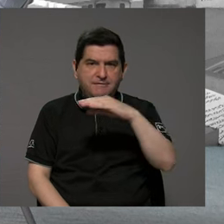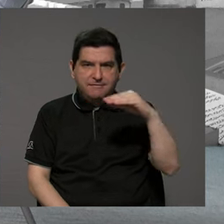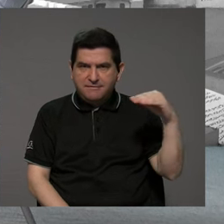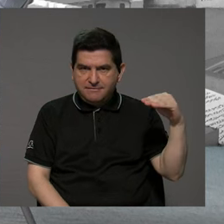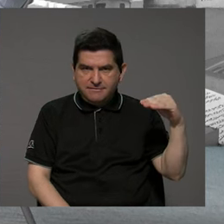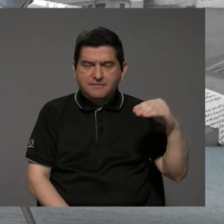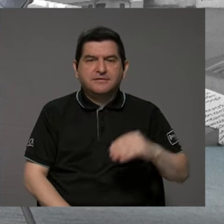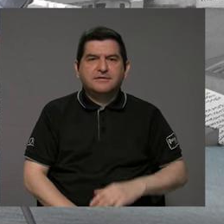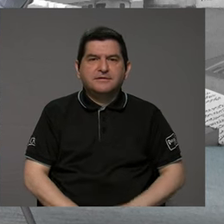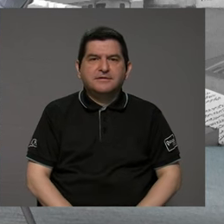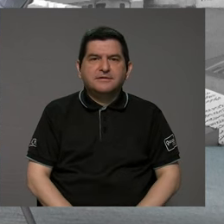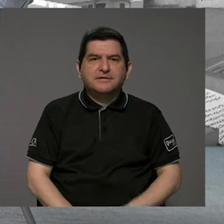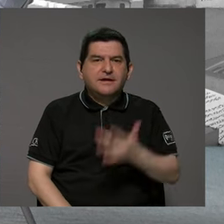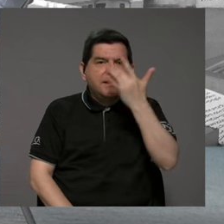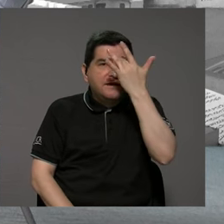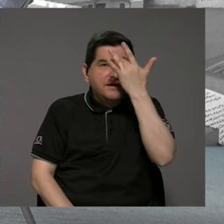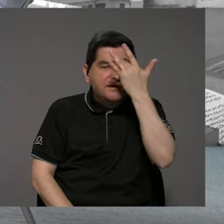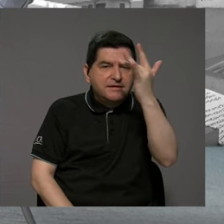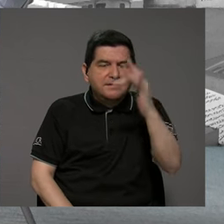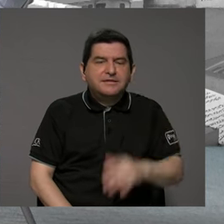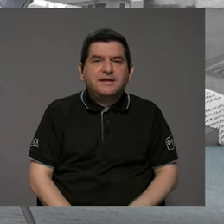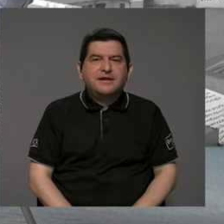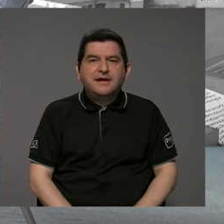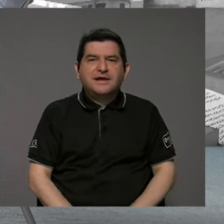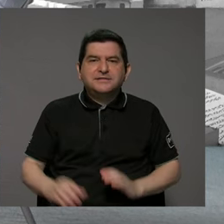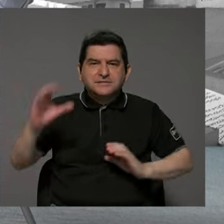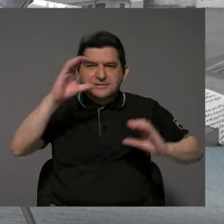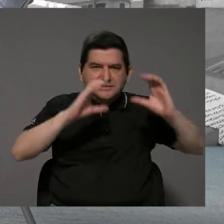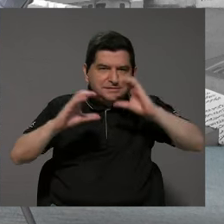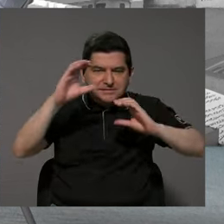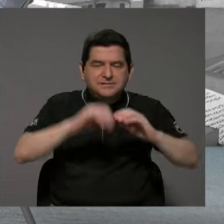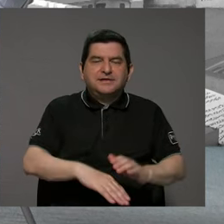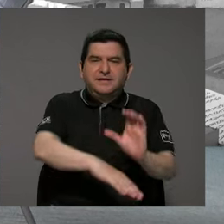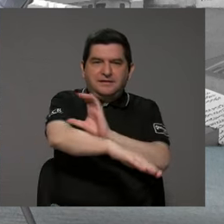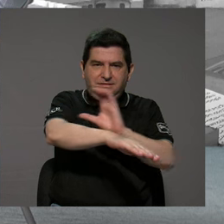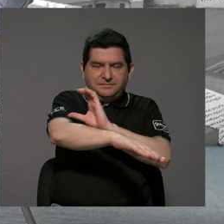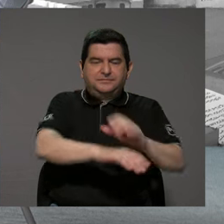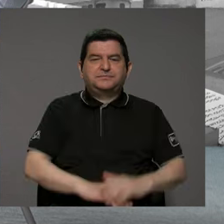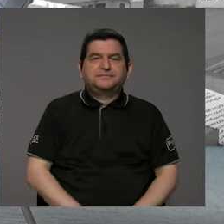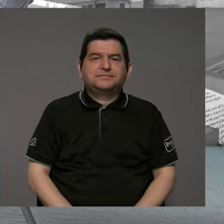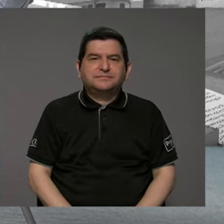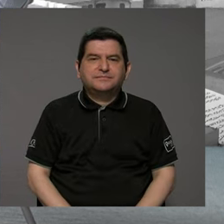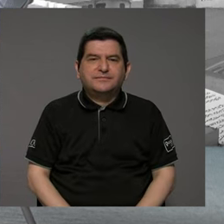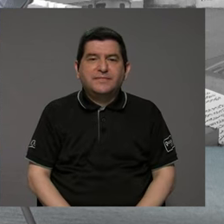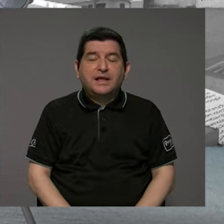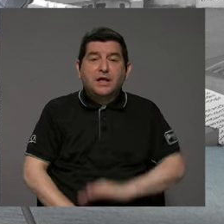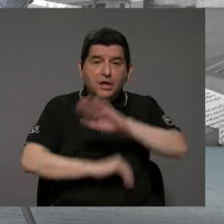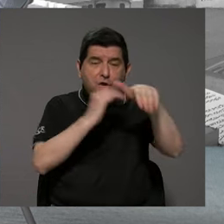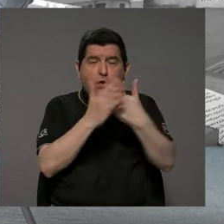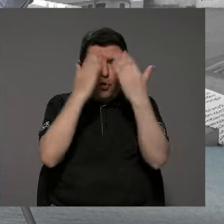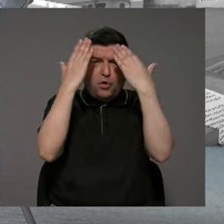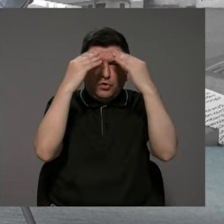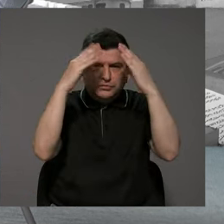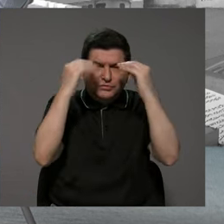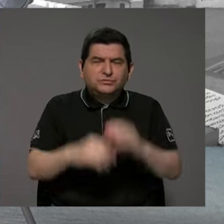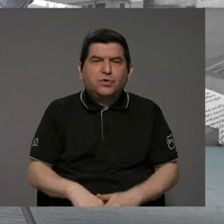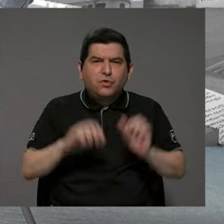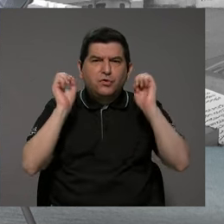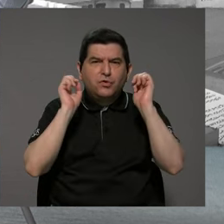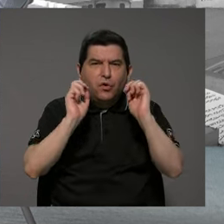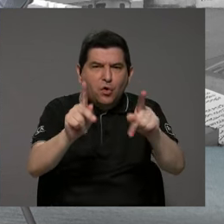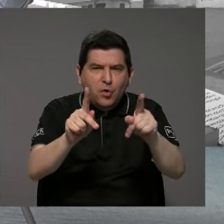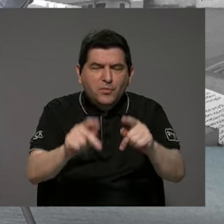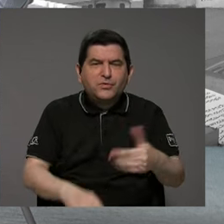inteligencia artificial. Tomando en cuenta todos esos datos, ¿qué oportunidades